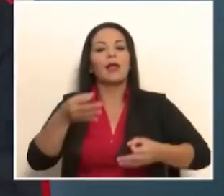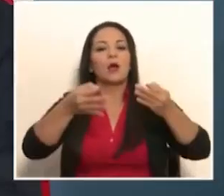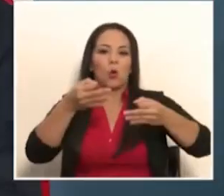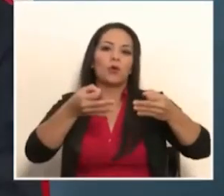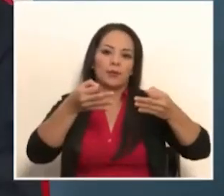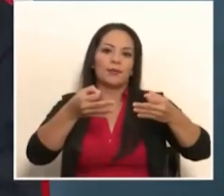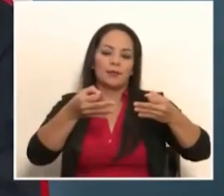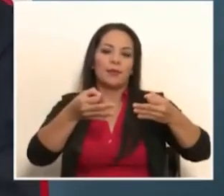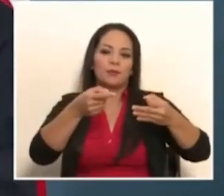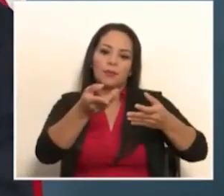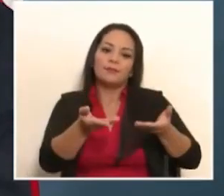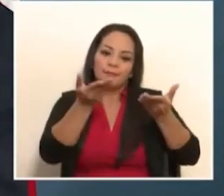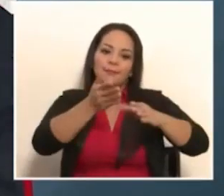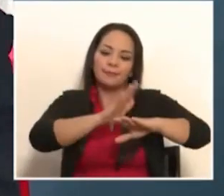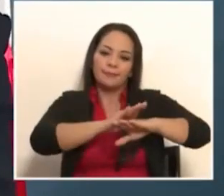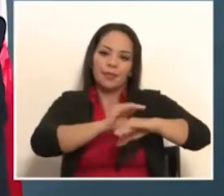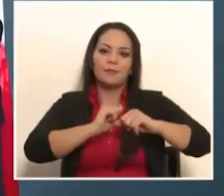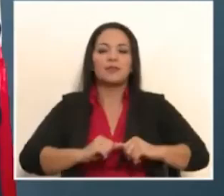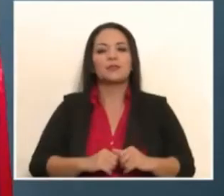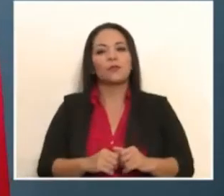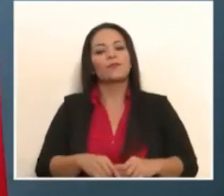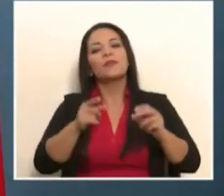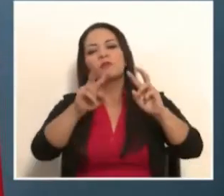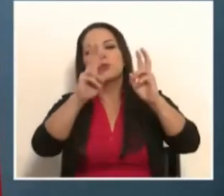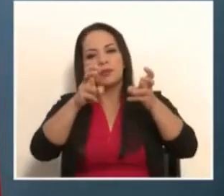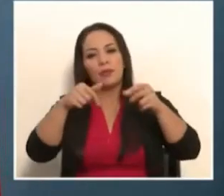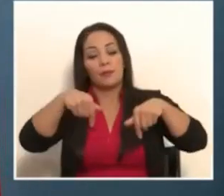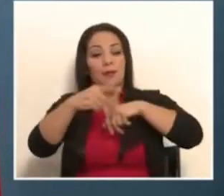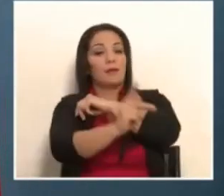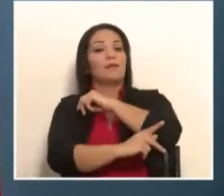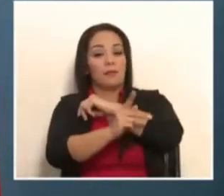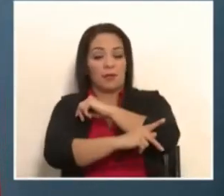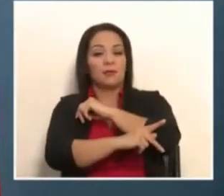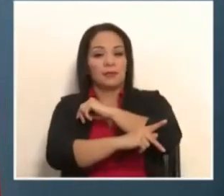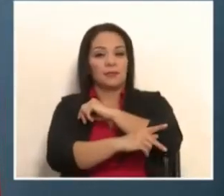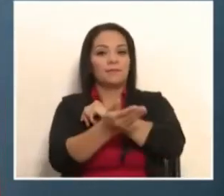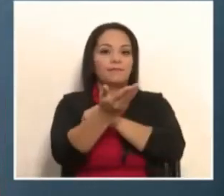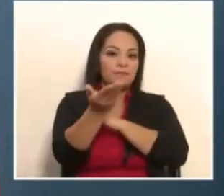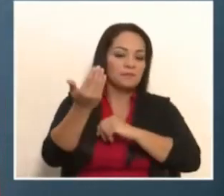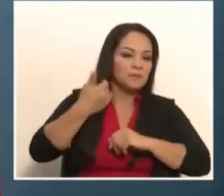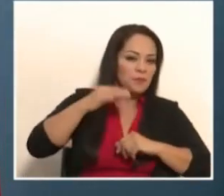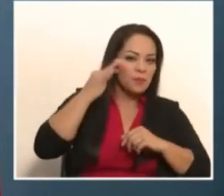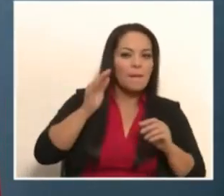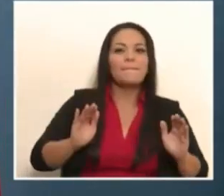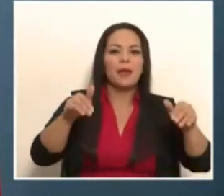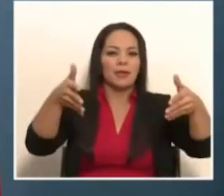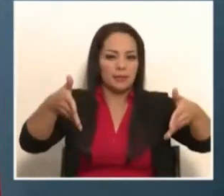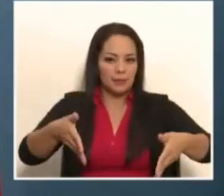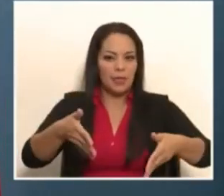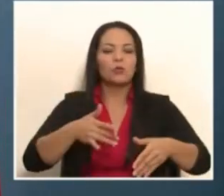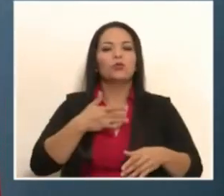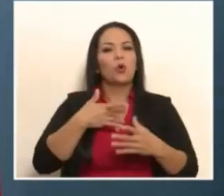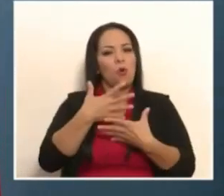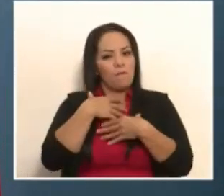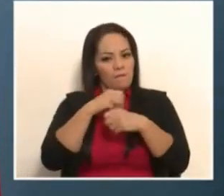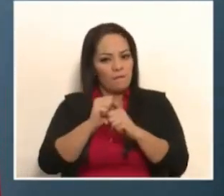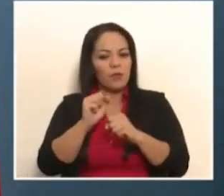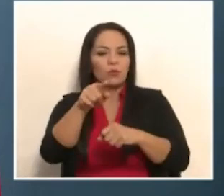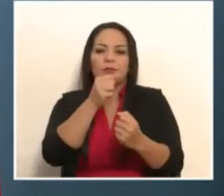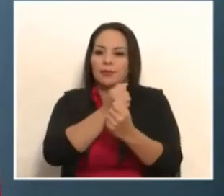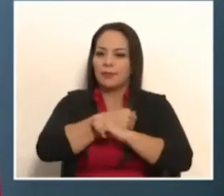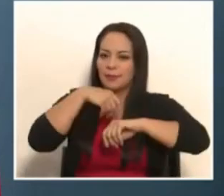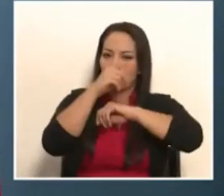que tiene que otorgar el permiso. Este es un tema país, señores magistrados. Yo confío en su patriotismo.